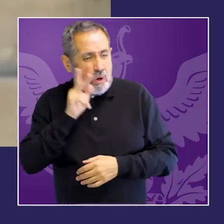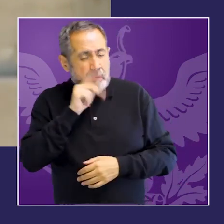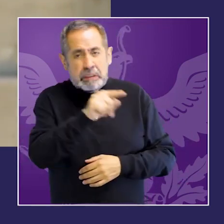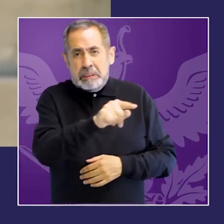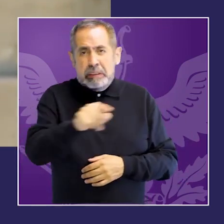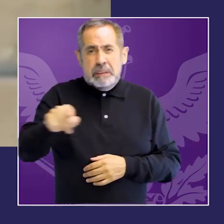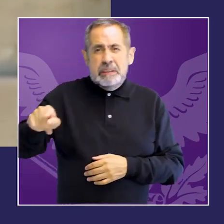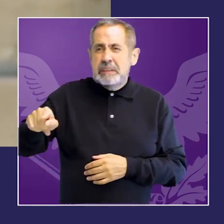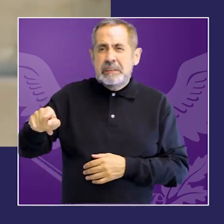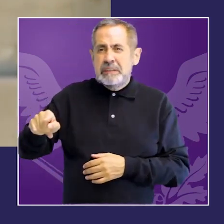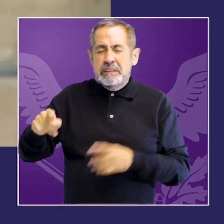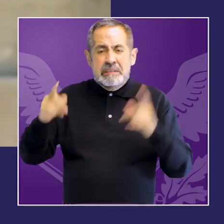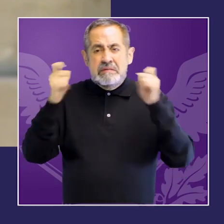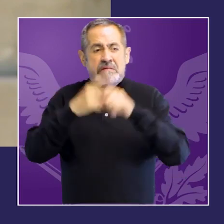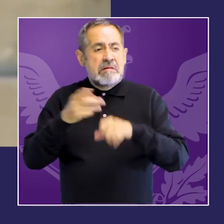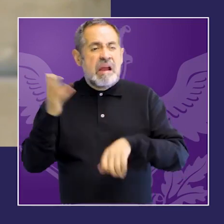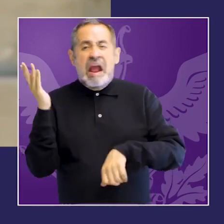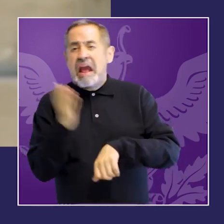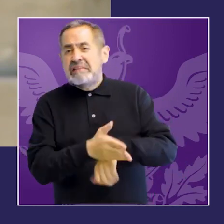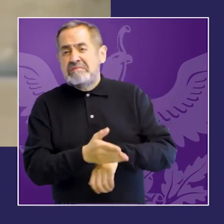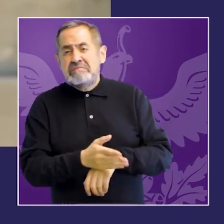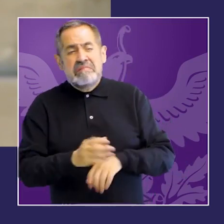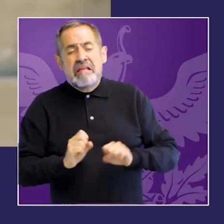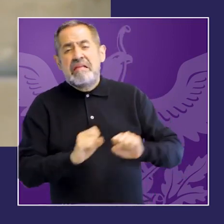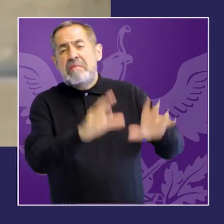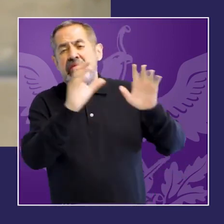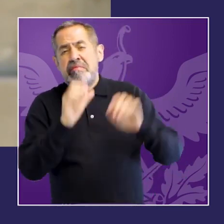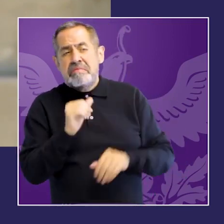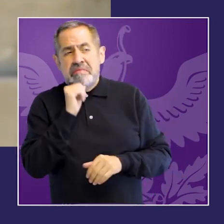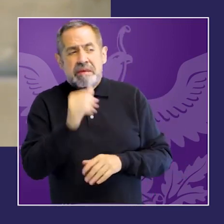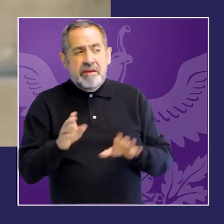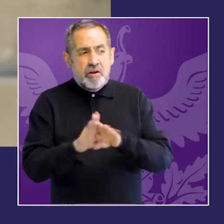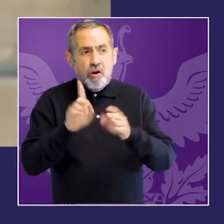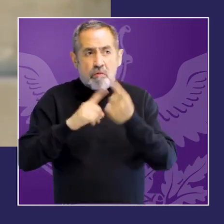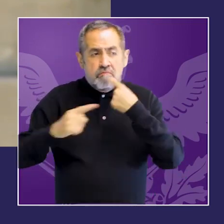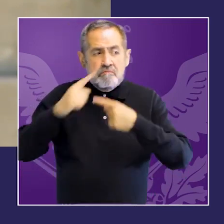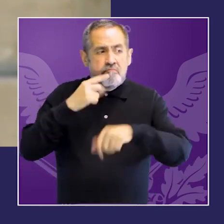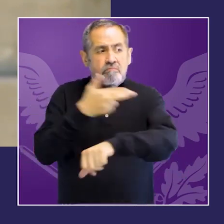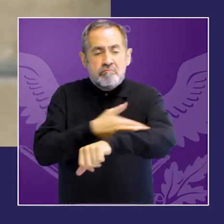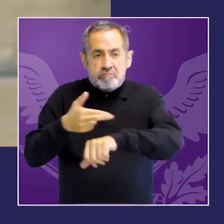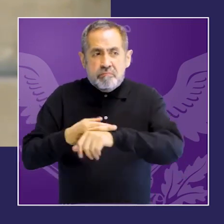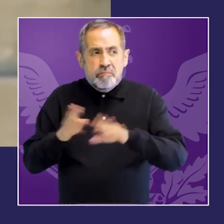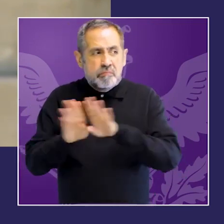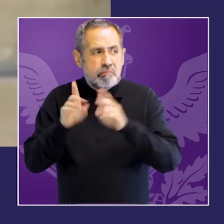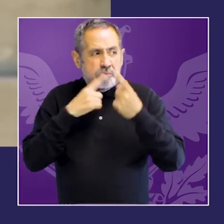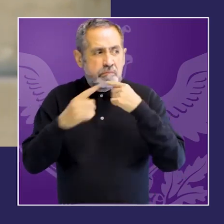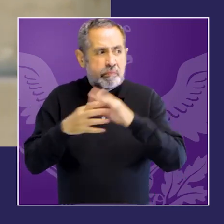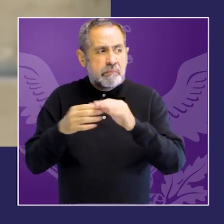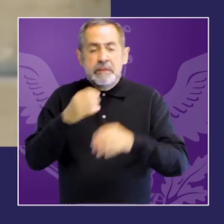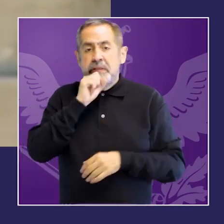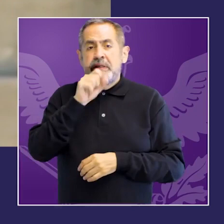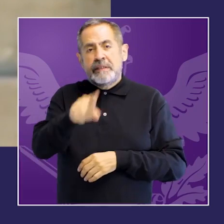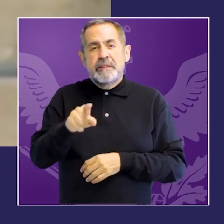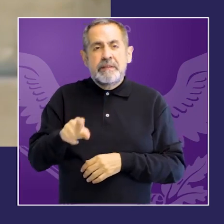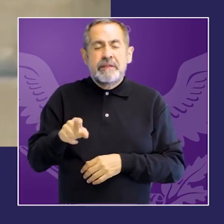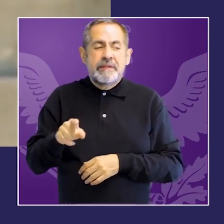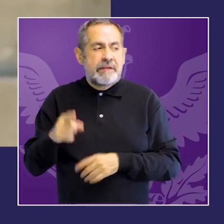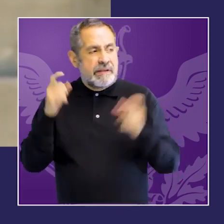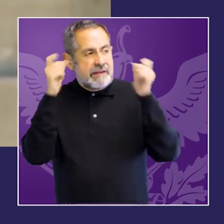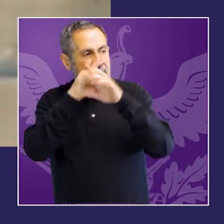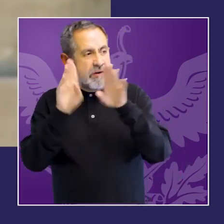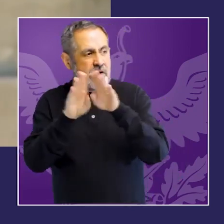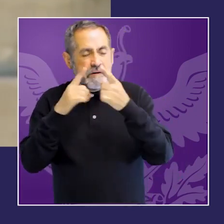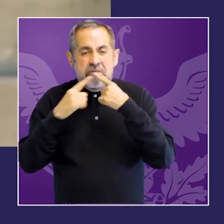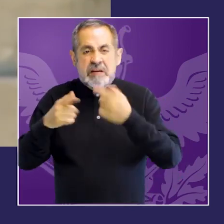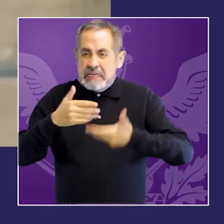deficiencias, de las faltas en la formación de quienes integran los poderes judiciales y los ministerios públicos. Y se expresa